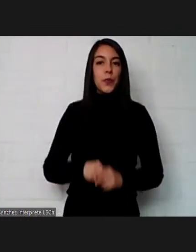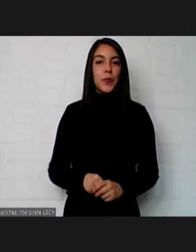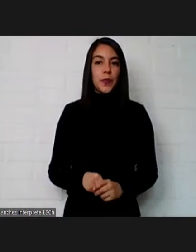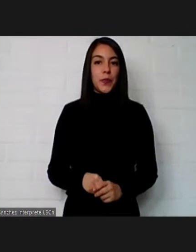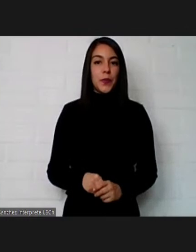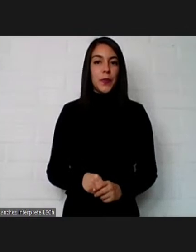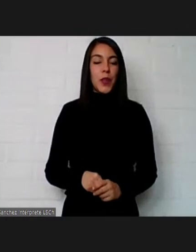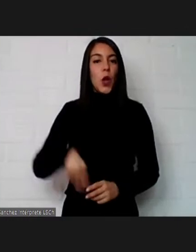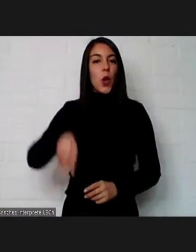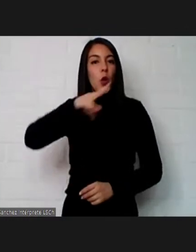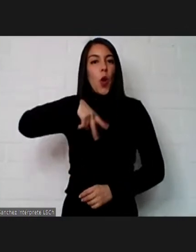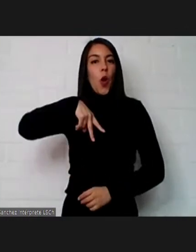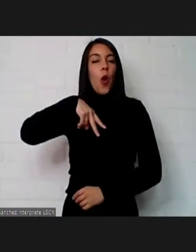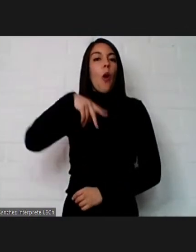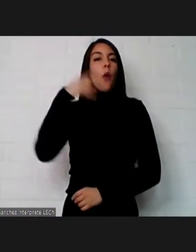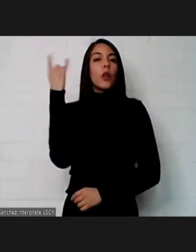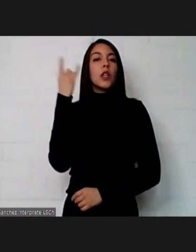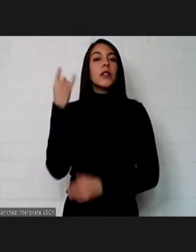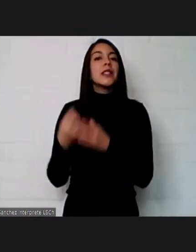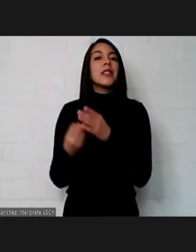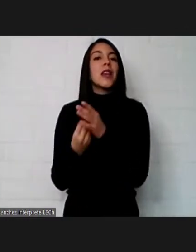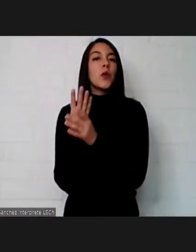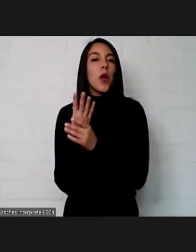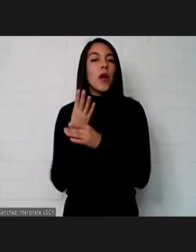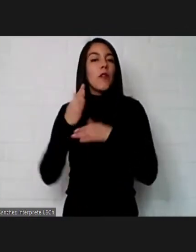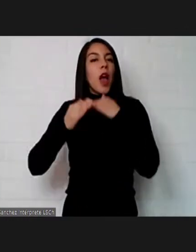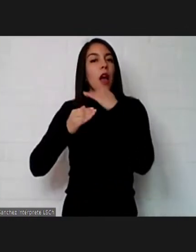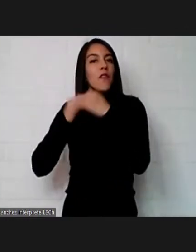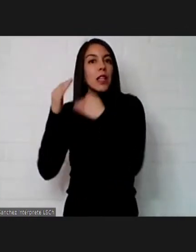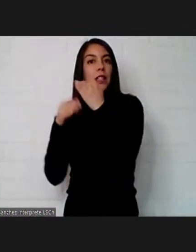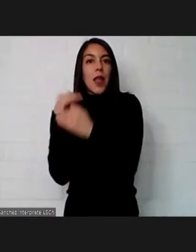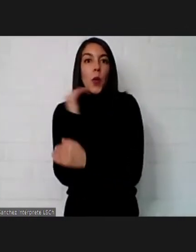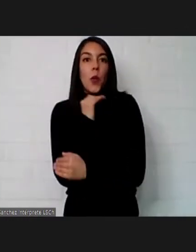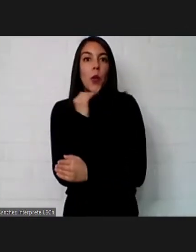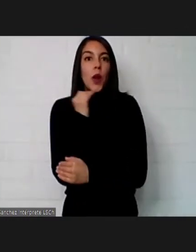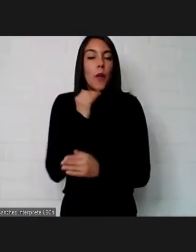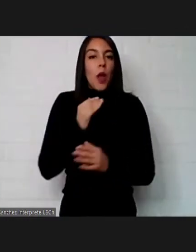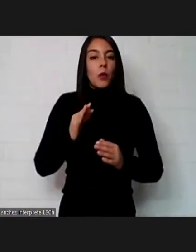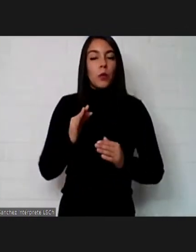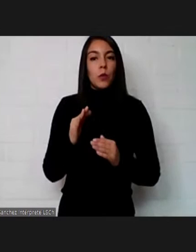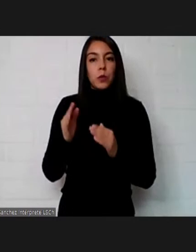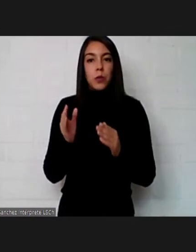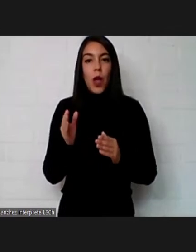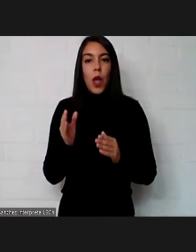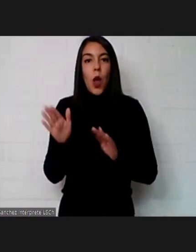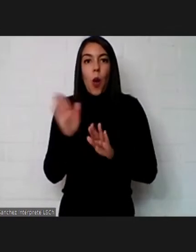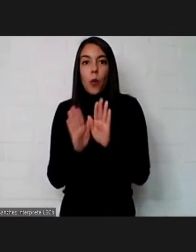somos una universidad nueva hemos ido avanzando rápidamente vertiginosamente porque al final